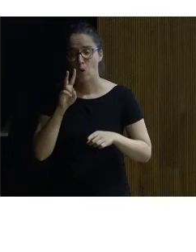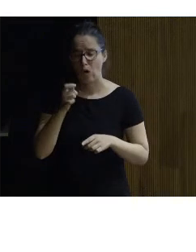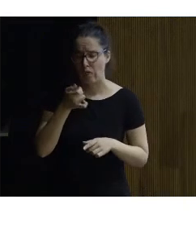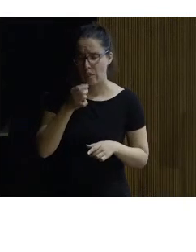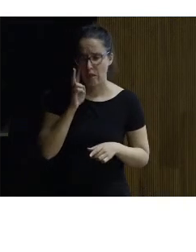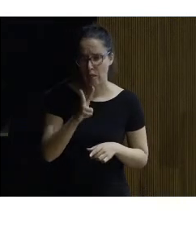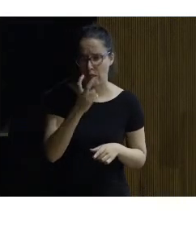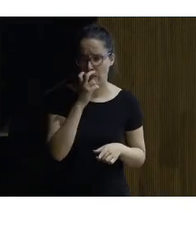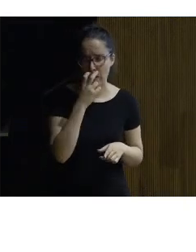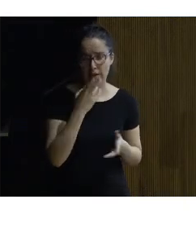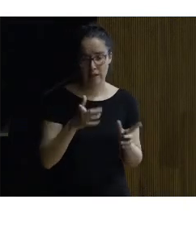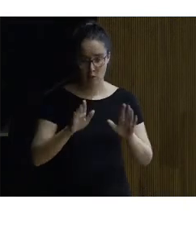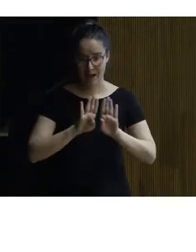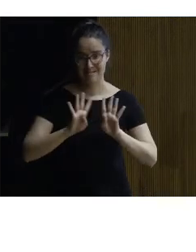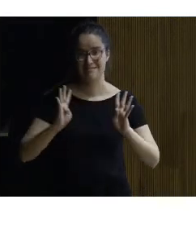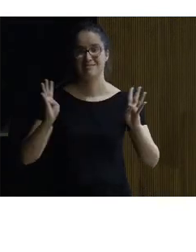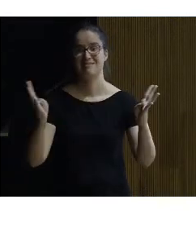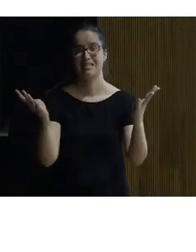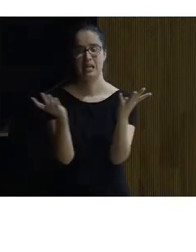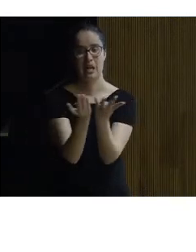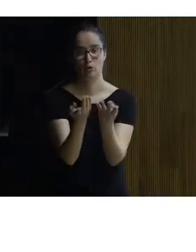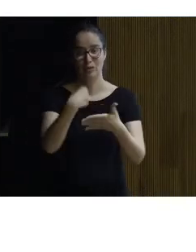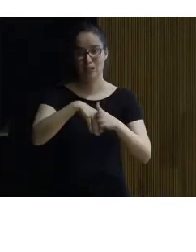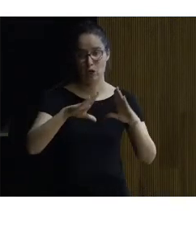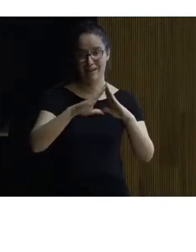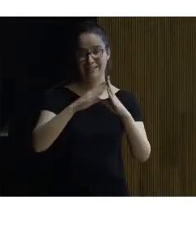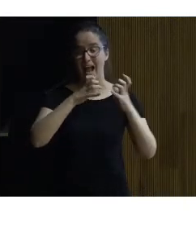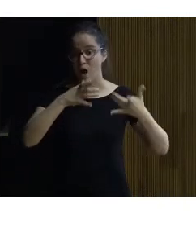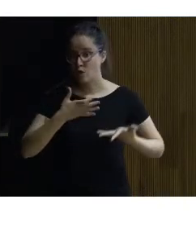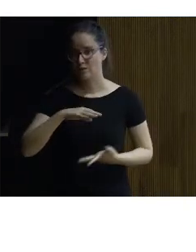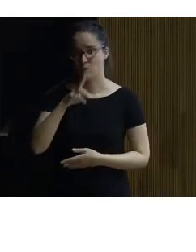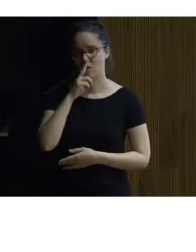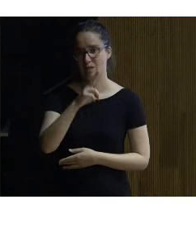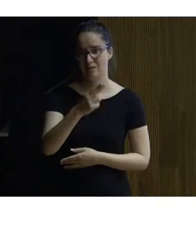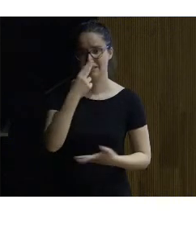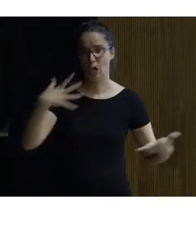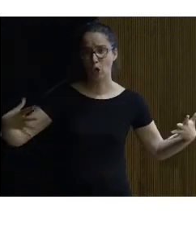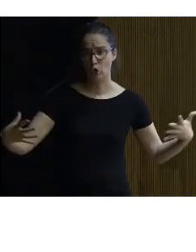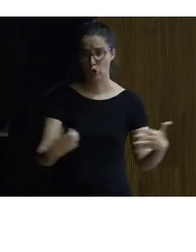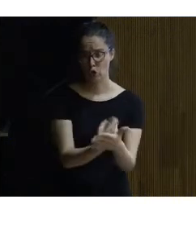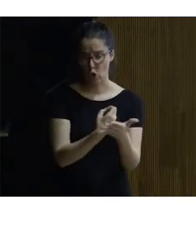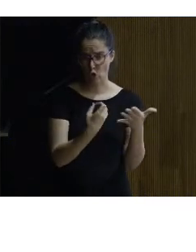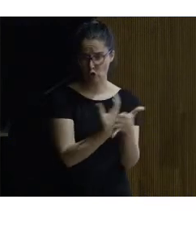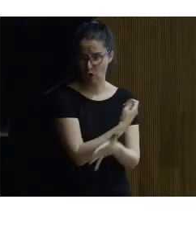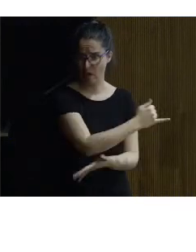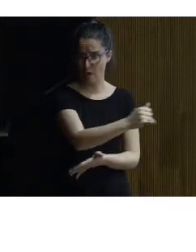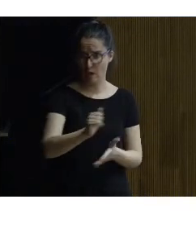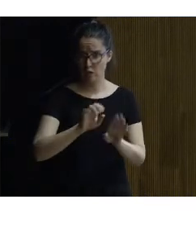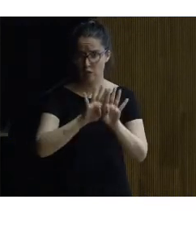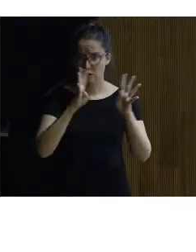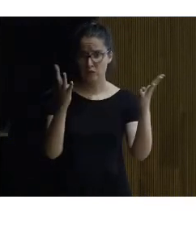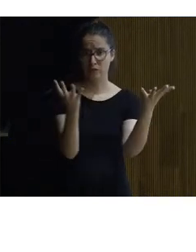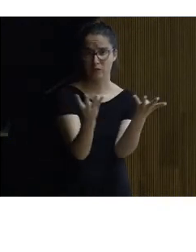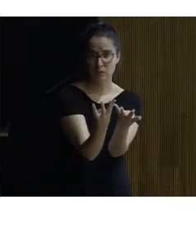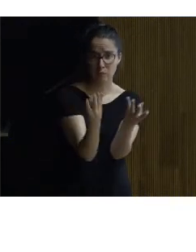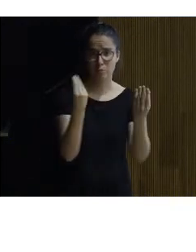poco a lo que era el claustro el palacio y la iglesia sino que ahora se puede visitar todos los claustros el claustro gótico